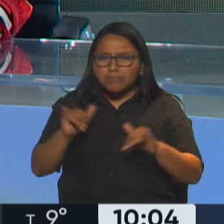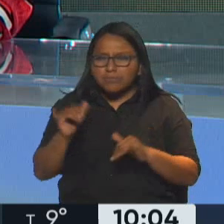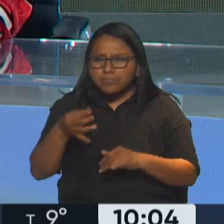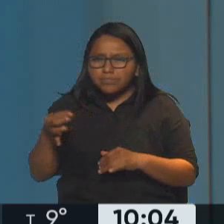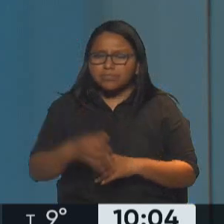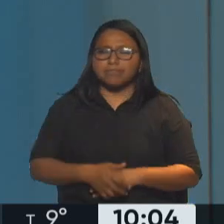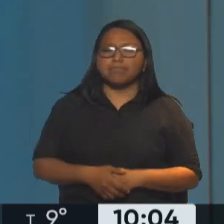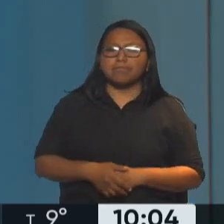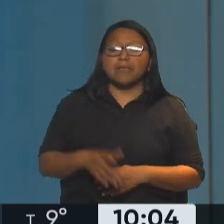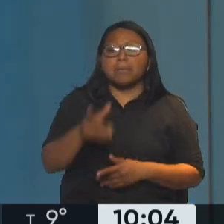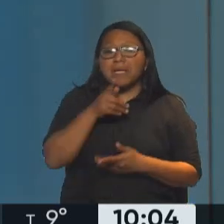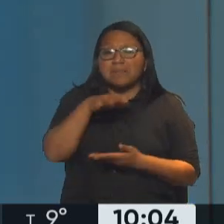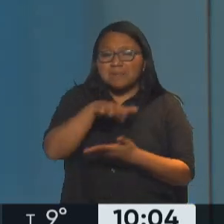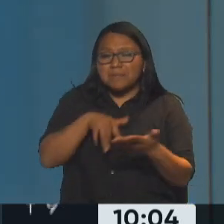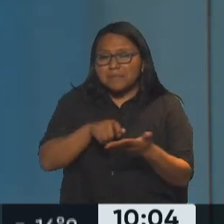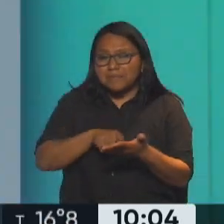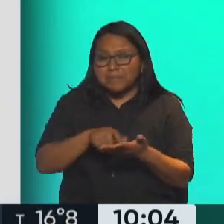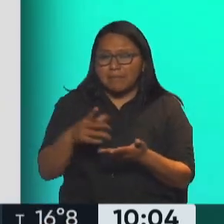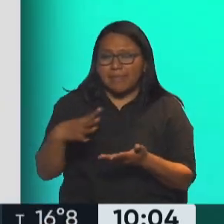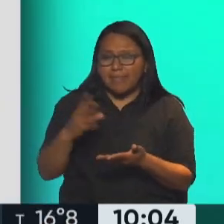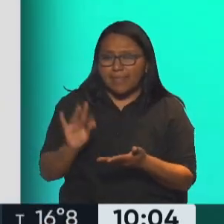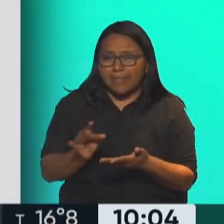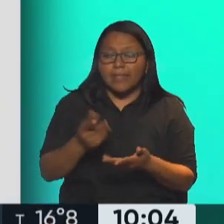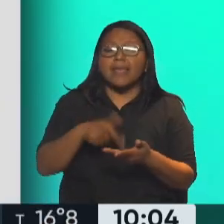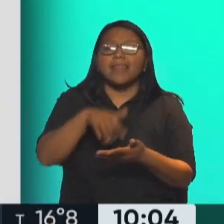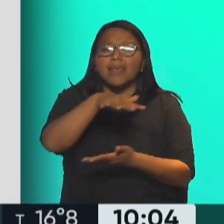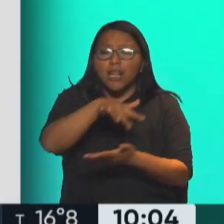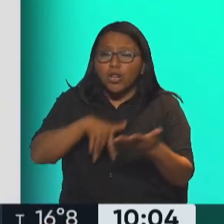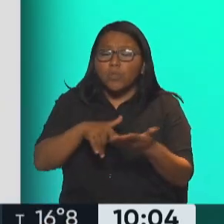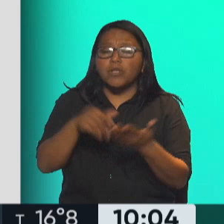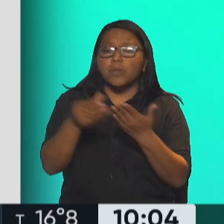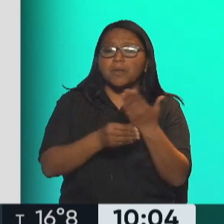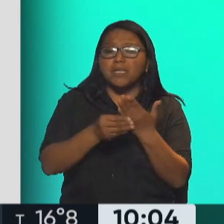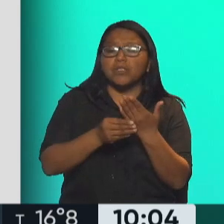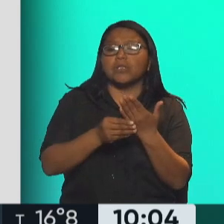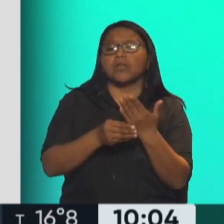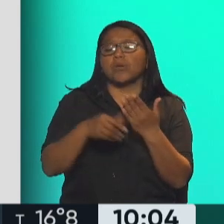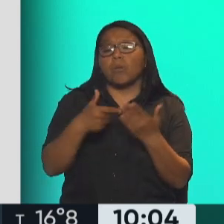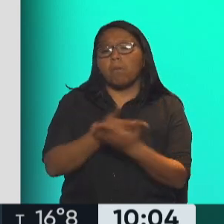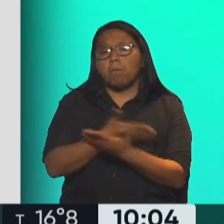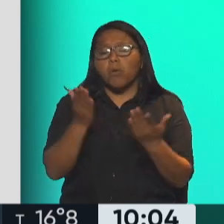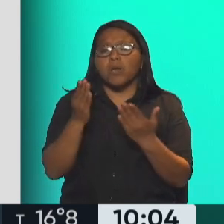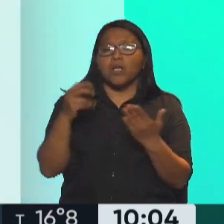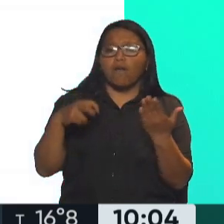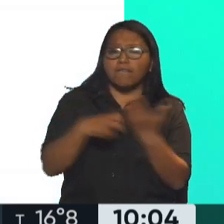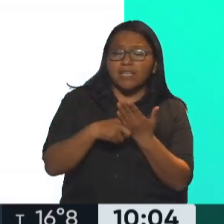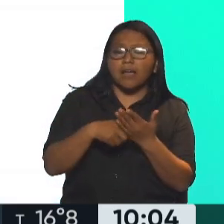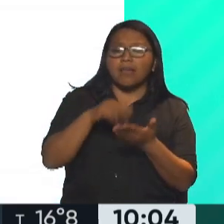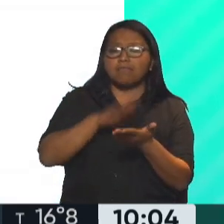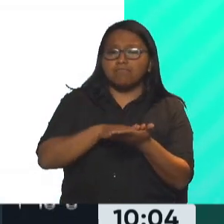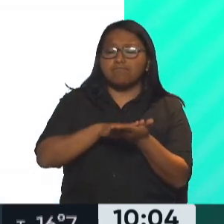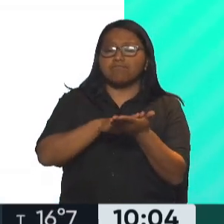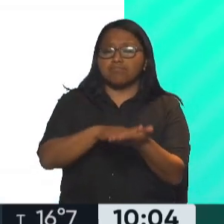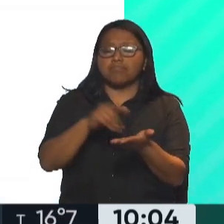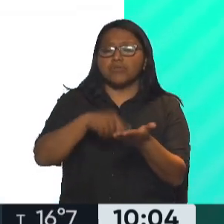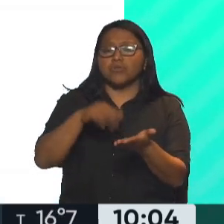¿Qué tienen pocas ganas de escribir? Este es el documento que acaba de publicar el Ministerio Público Fiscal manifestándose respecto de